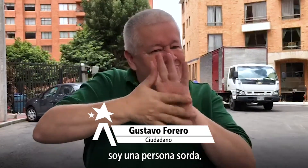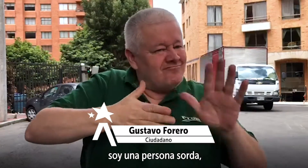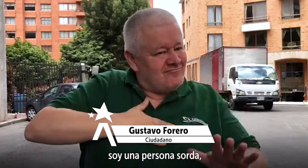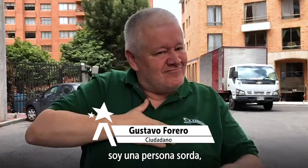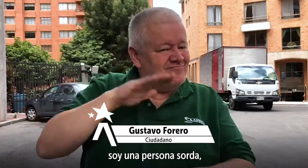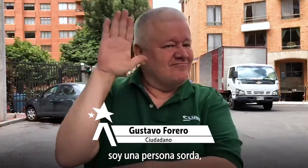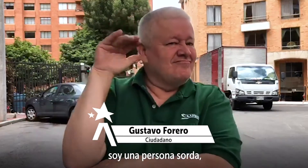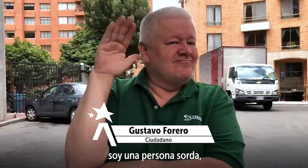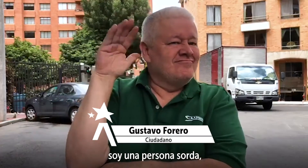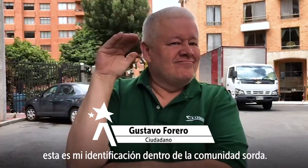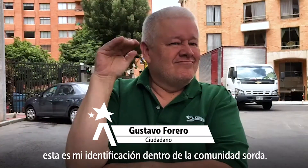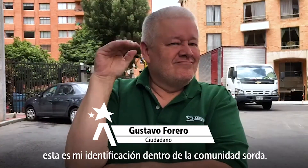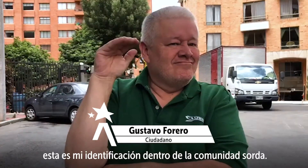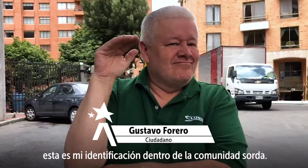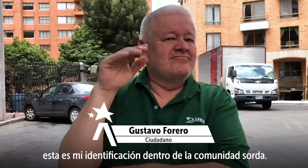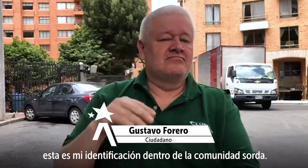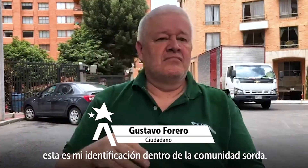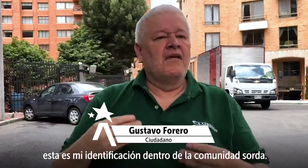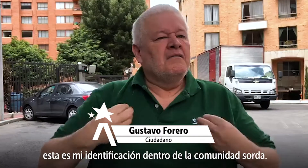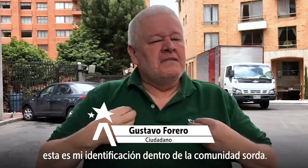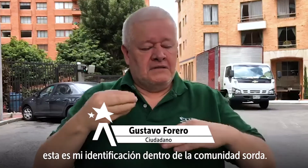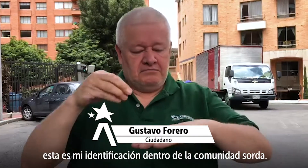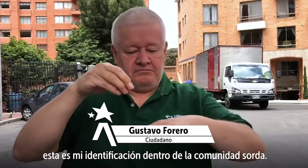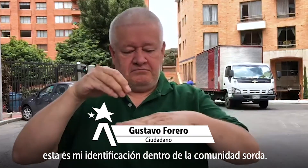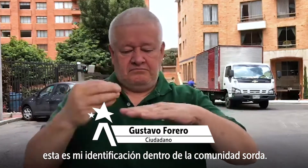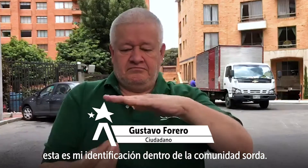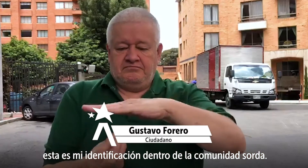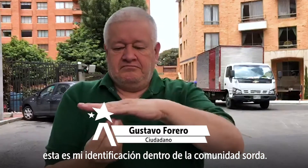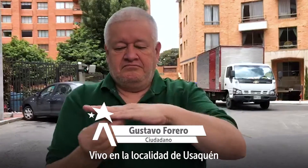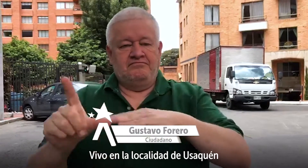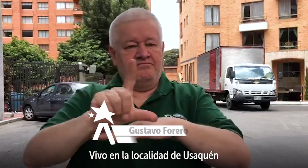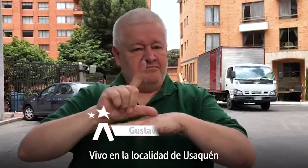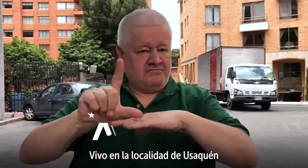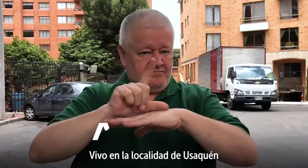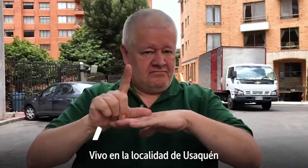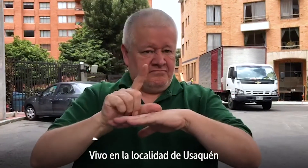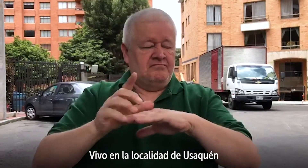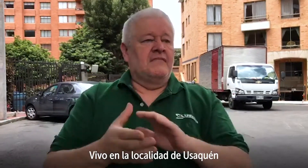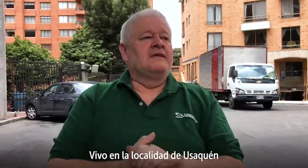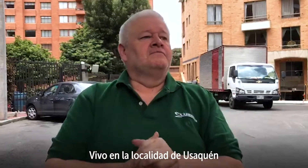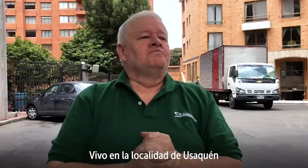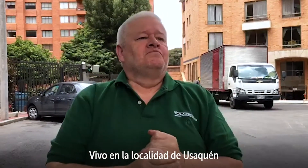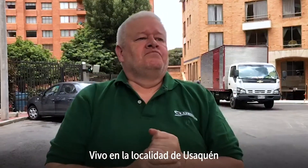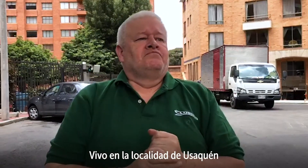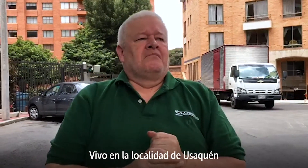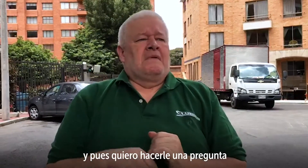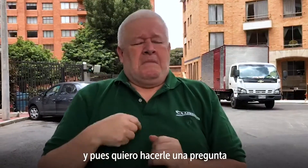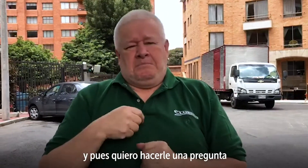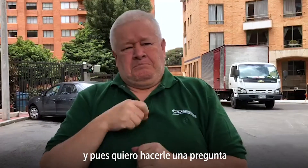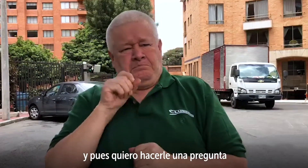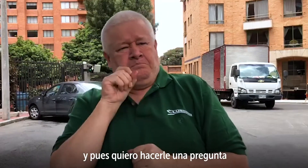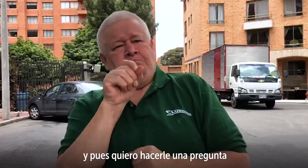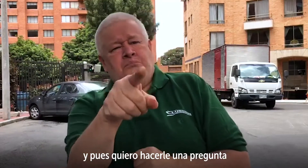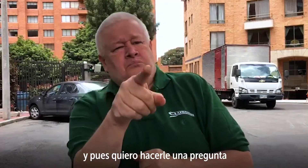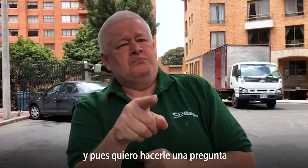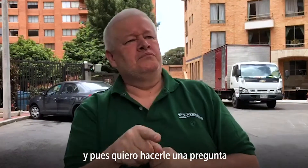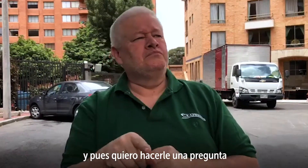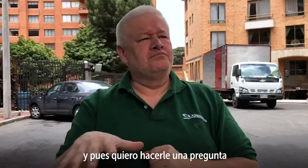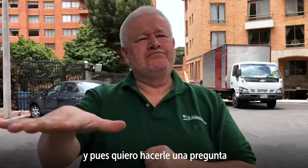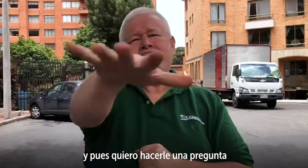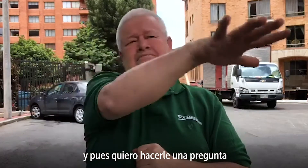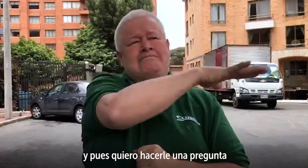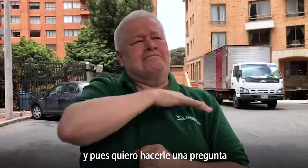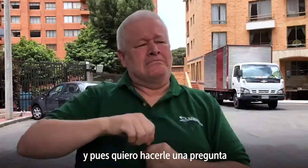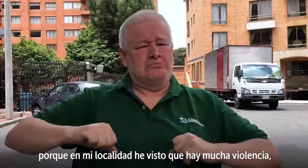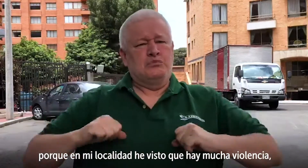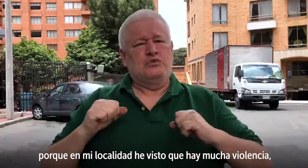Soy una persona sorda. Esta es mi identificación dentro de la comunidad sorda. Vivo en la localidad de Usaquén. Y pues quiero hacerle una